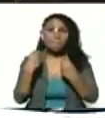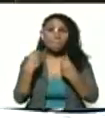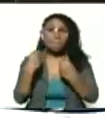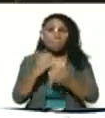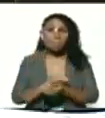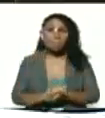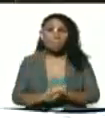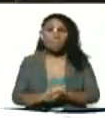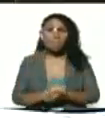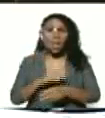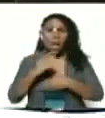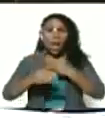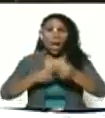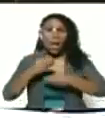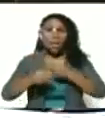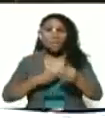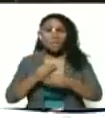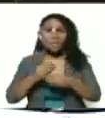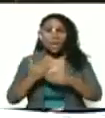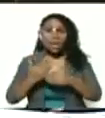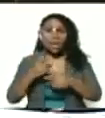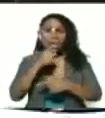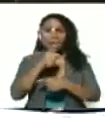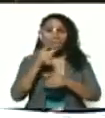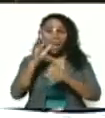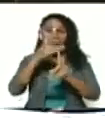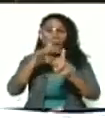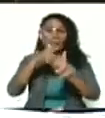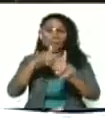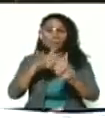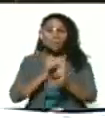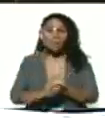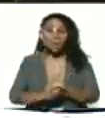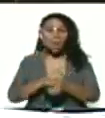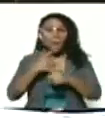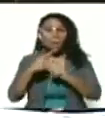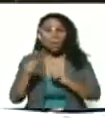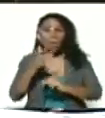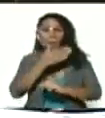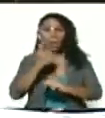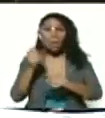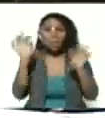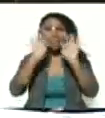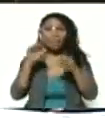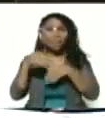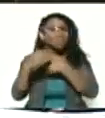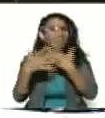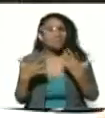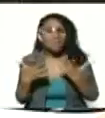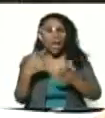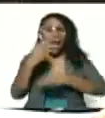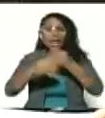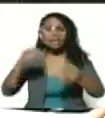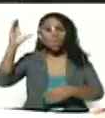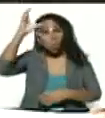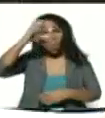llevar esta amenaza pero la mejor forma es cuidándonos creando conciencia